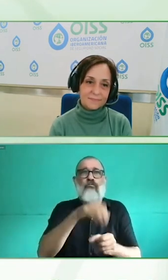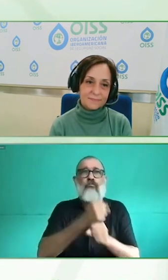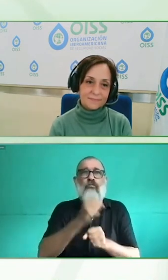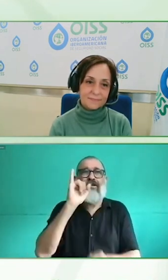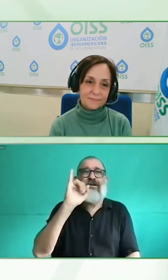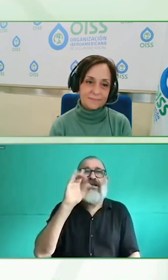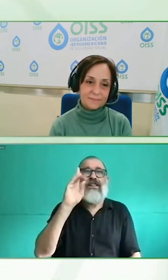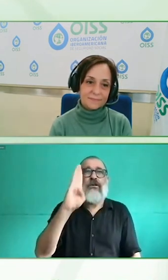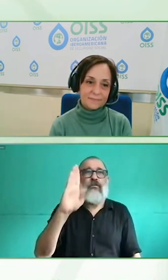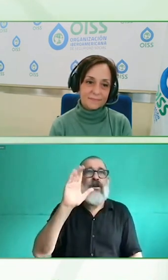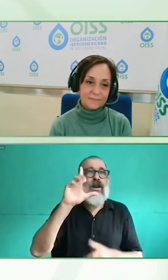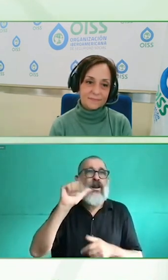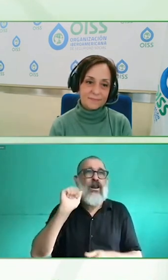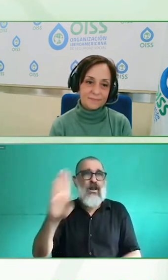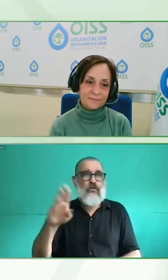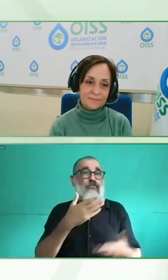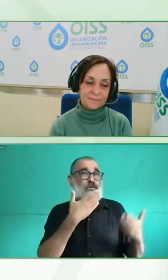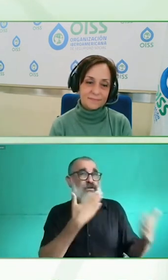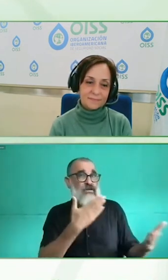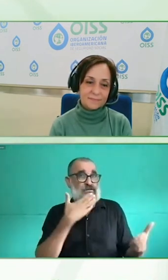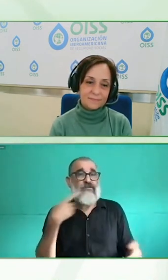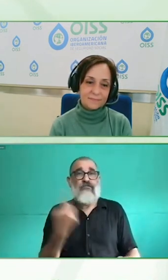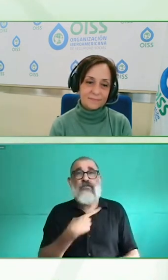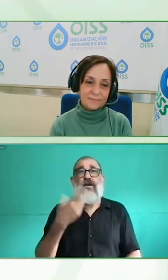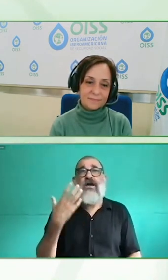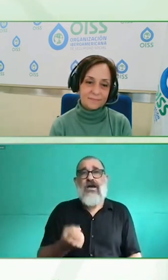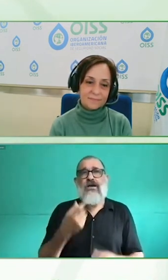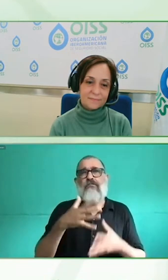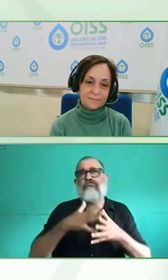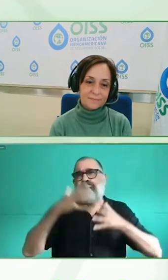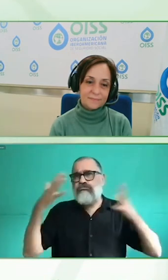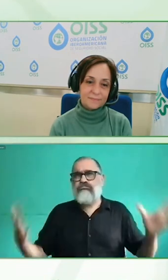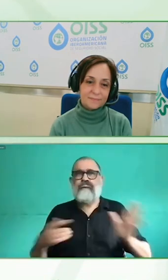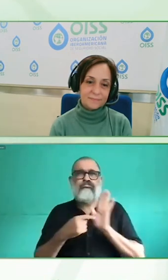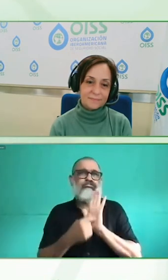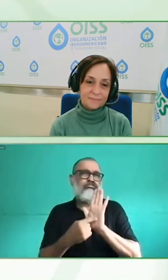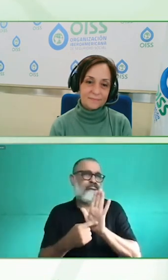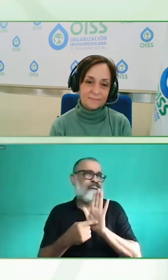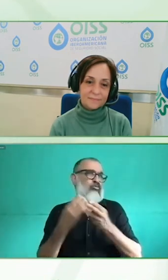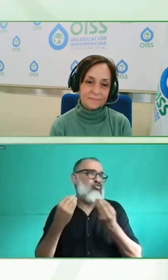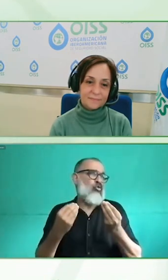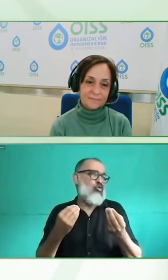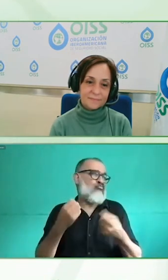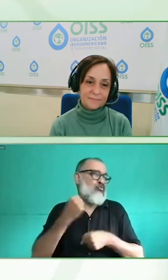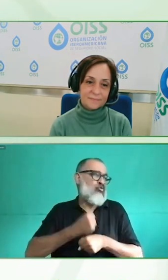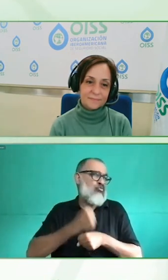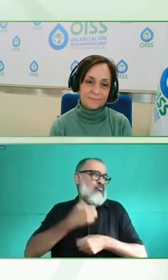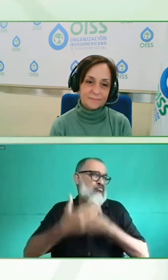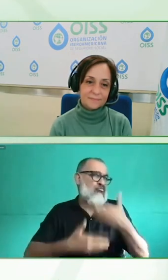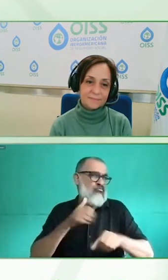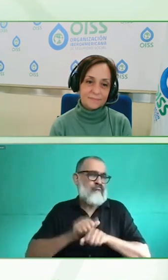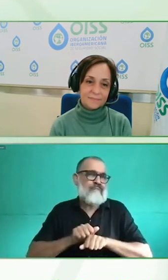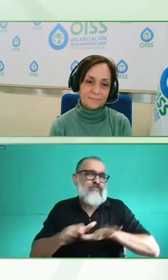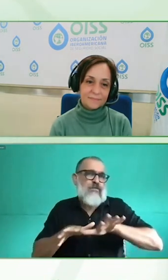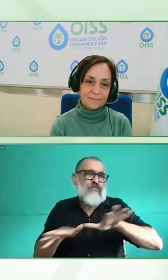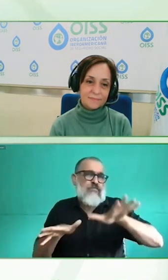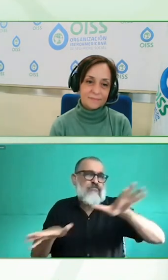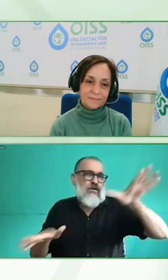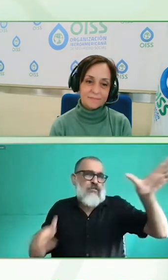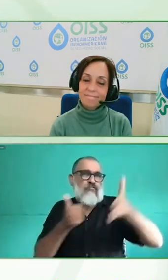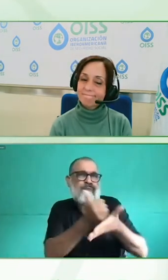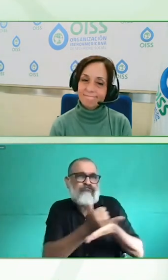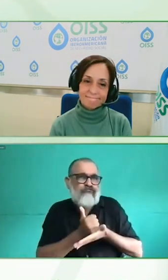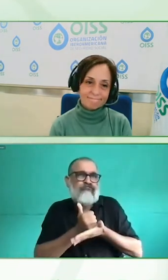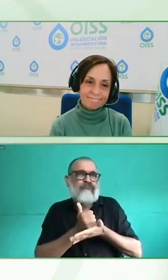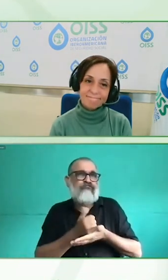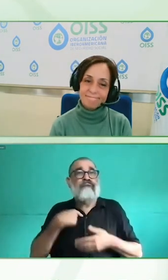o de Estados Unidos con América Latina. O sea, en temas de inclusión creo que reinventar la rueda no tiene ningún sentido.